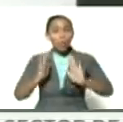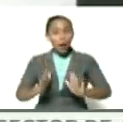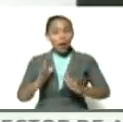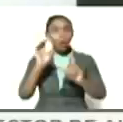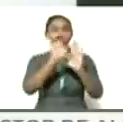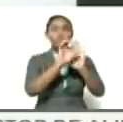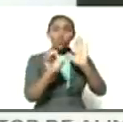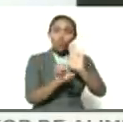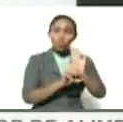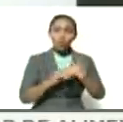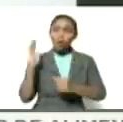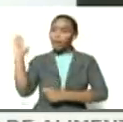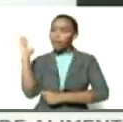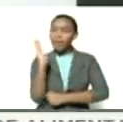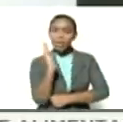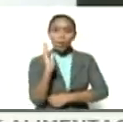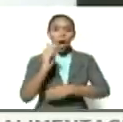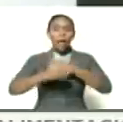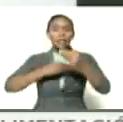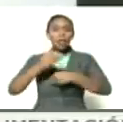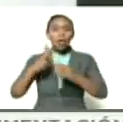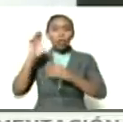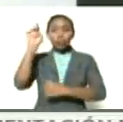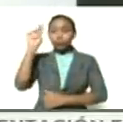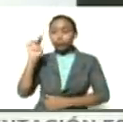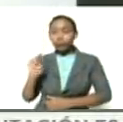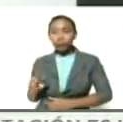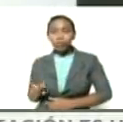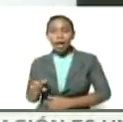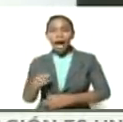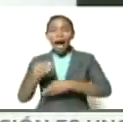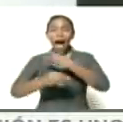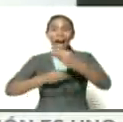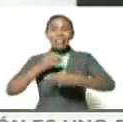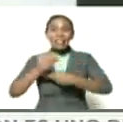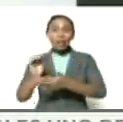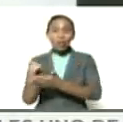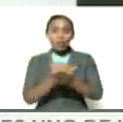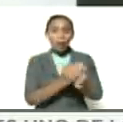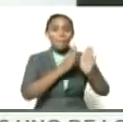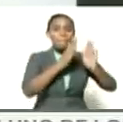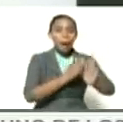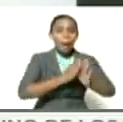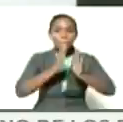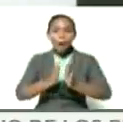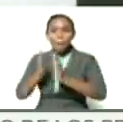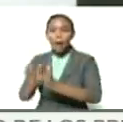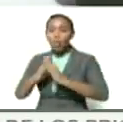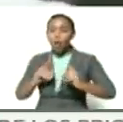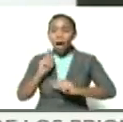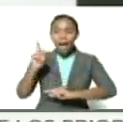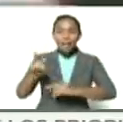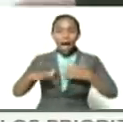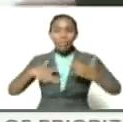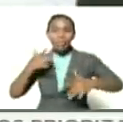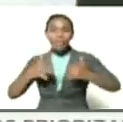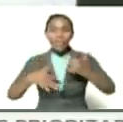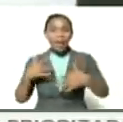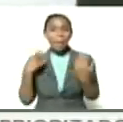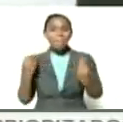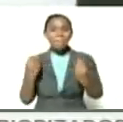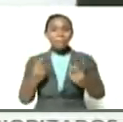Lo que hemos venido haciendo durante estos días es recopilar y organizar todas esas dinámicas para que la